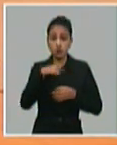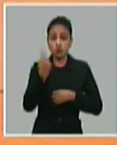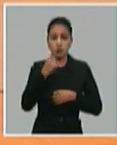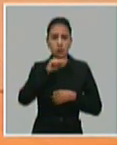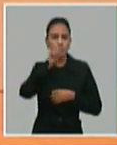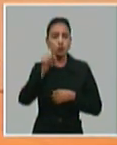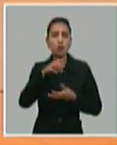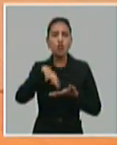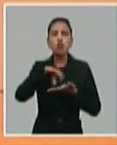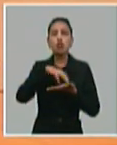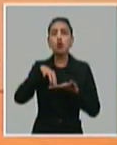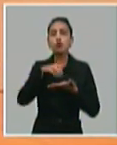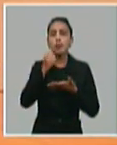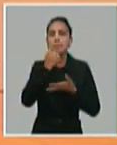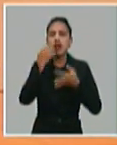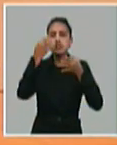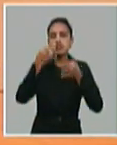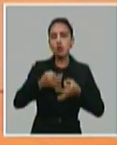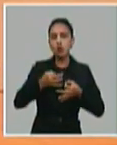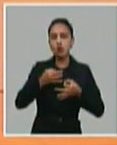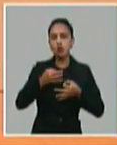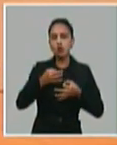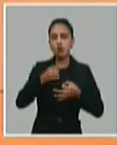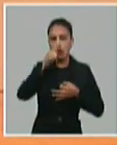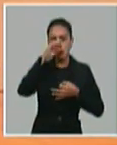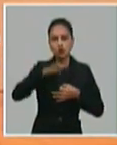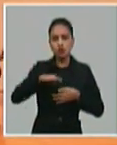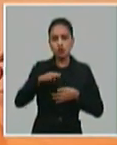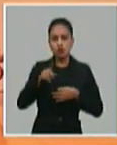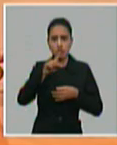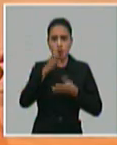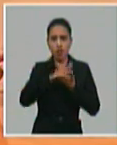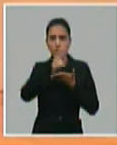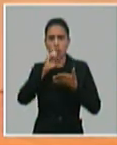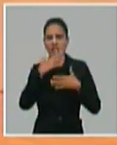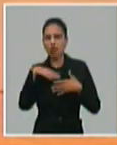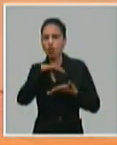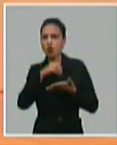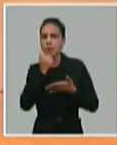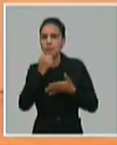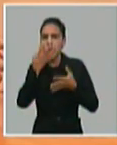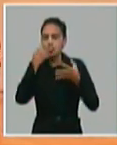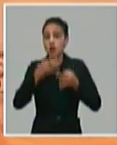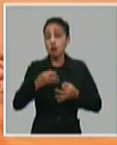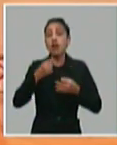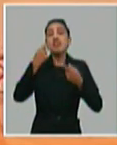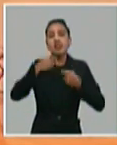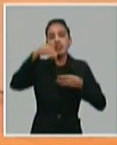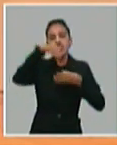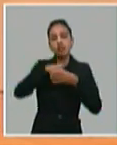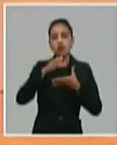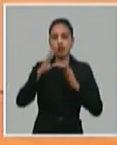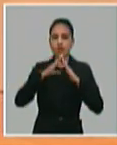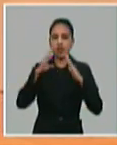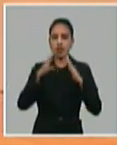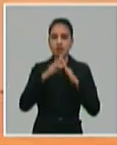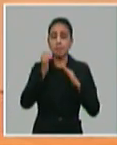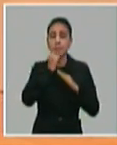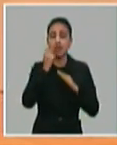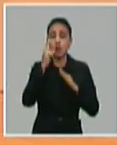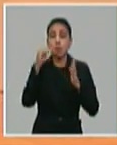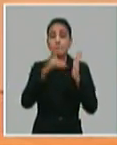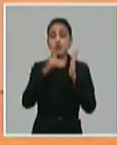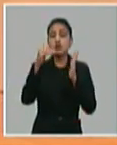¿dónde estarán más seguros esos muchachos si no es en la escuela hoy? La gente dice, no, debían estar en la casa, más de un millón de